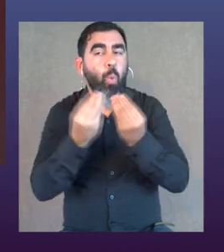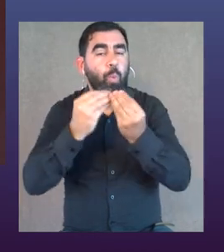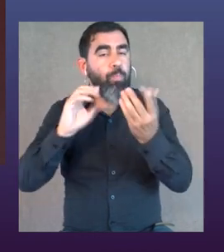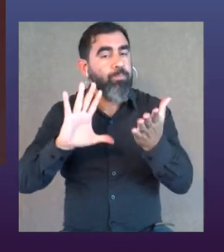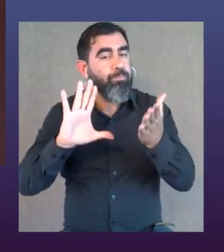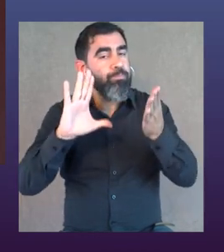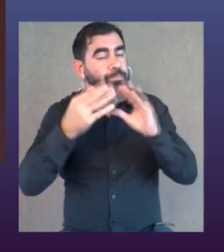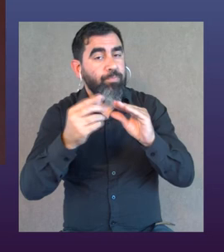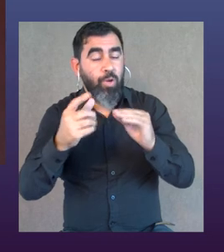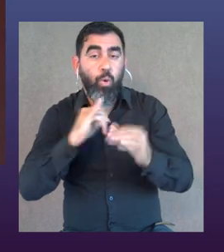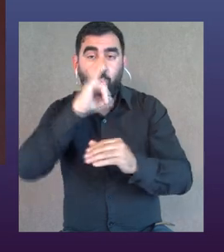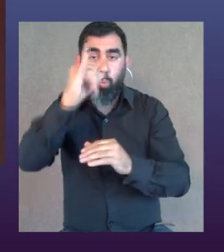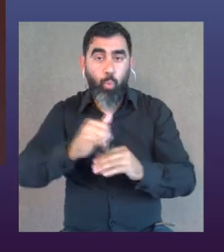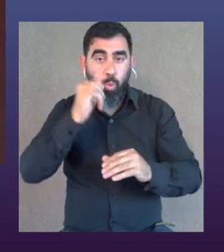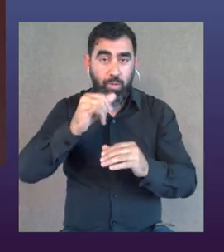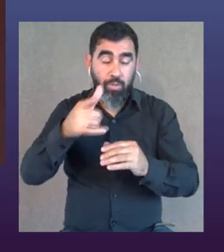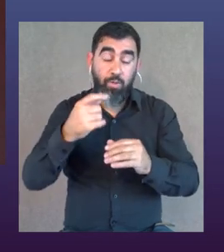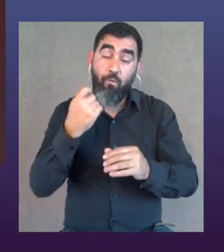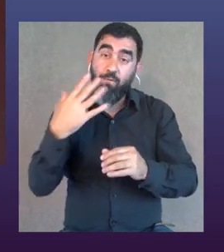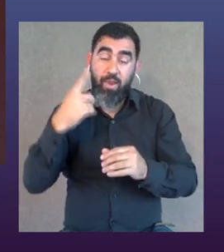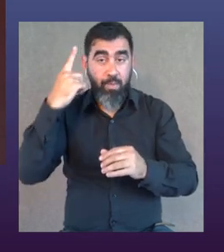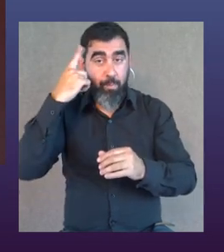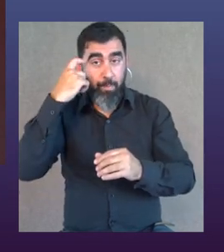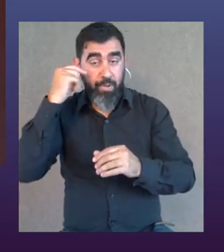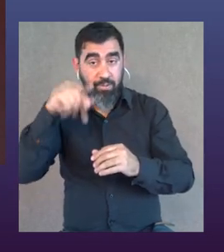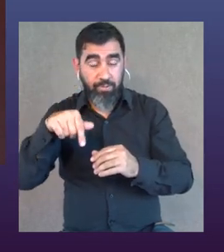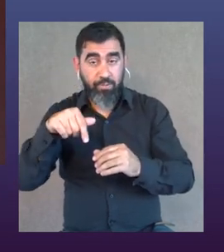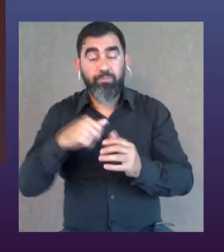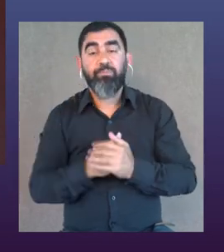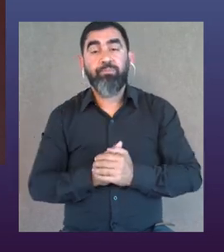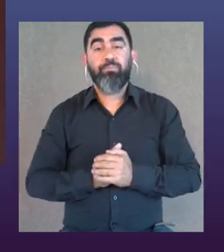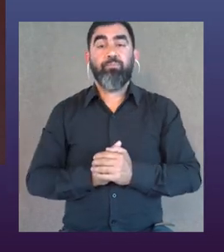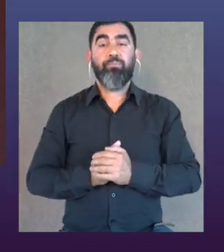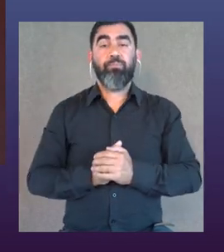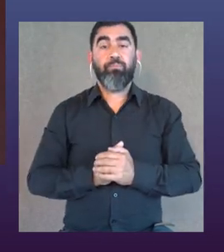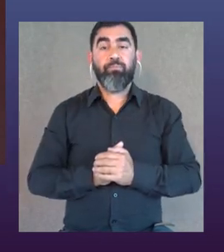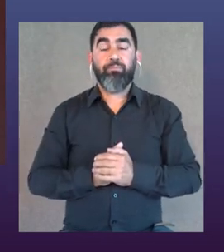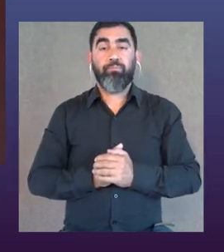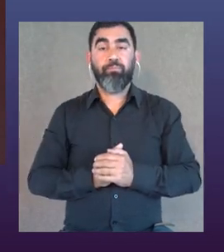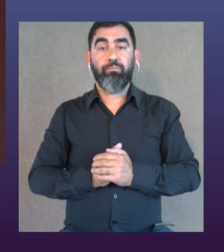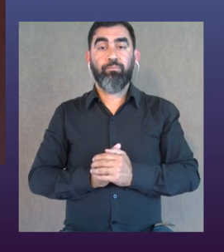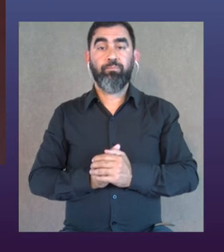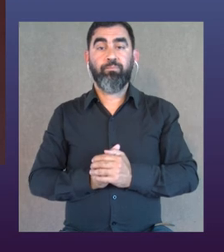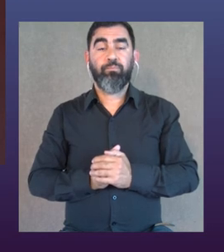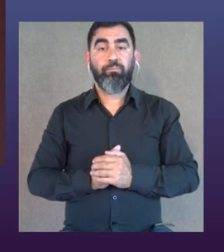que tuvo, cómo fue creciendo, contarles. Me parece que es válida la experiencia para pensar algunas cosas.